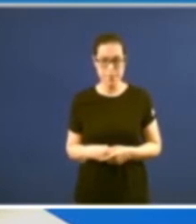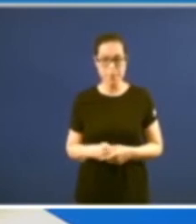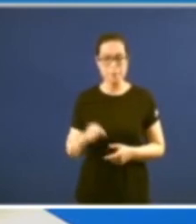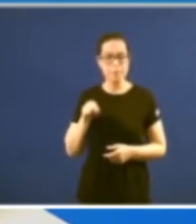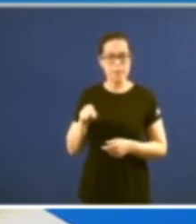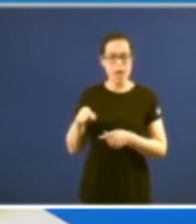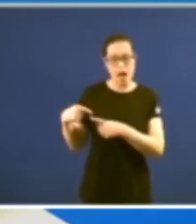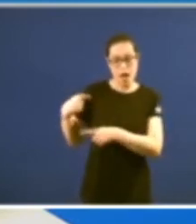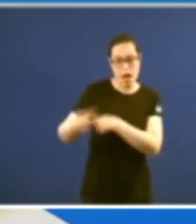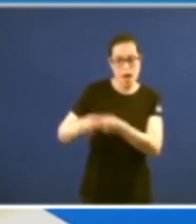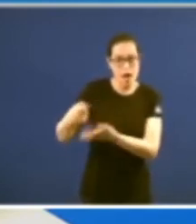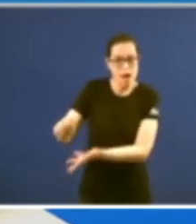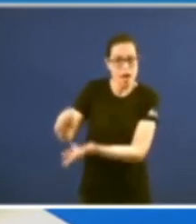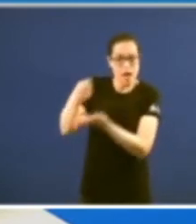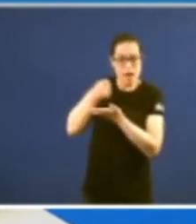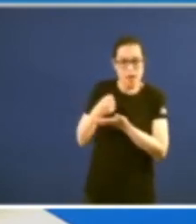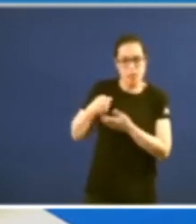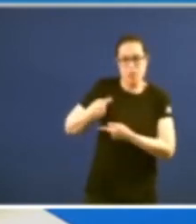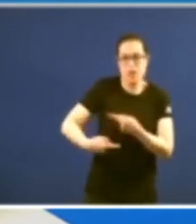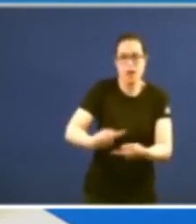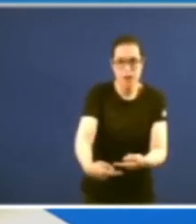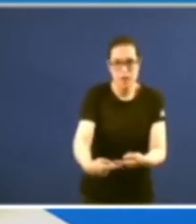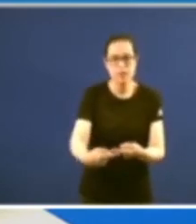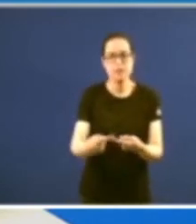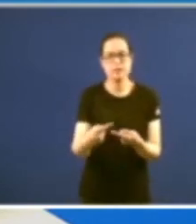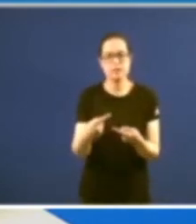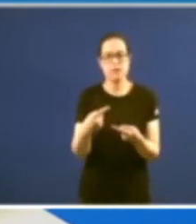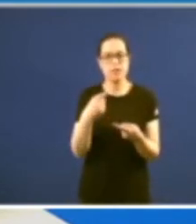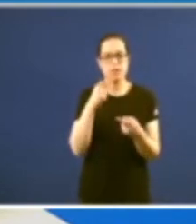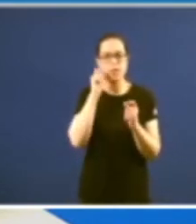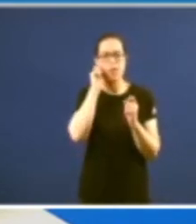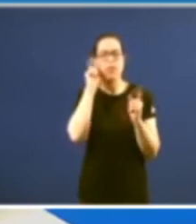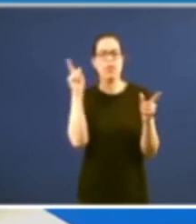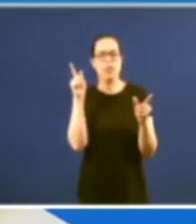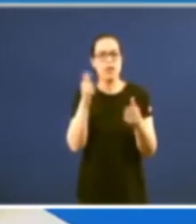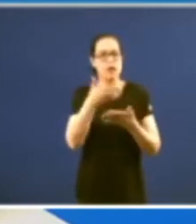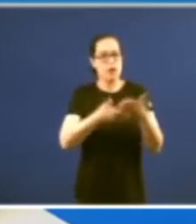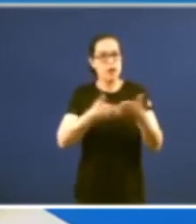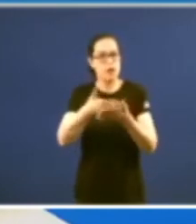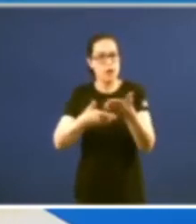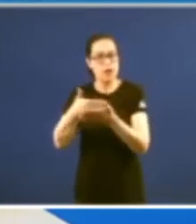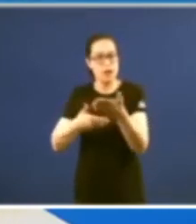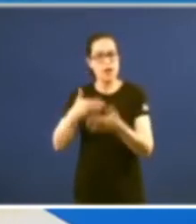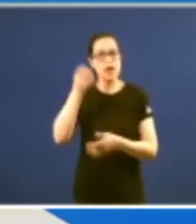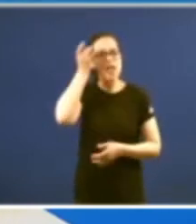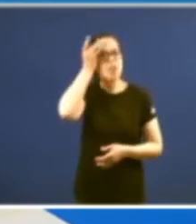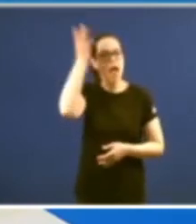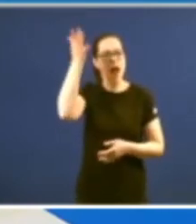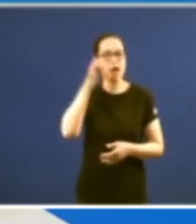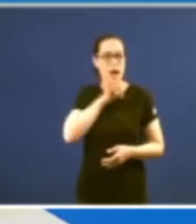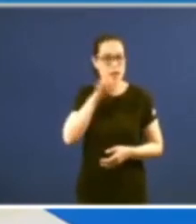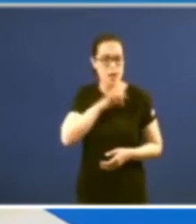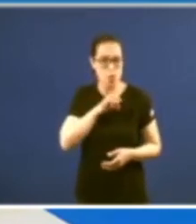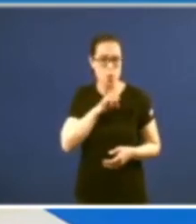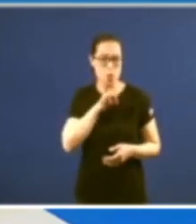herdanza e clarificador lembrar a importancia dos editoriais del ideal galego respondendo a prensa